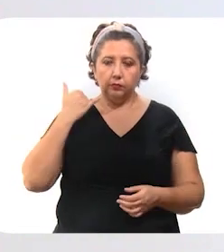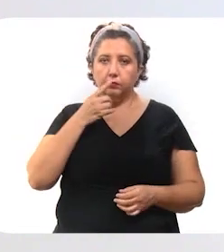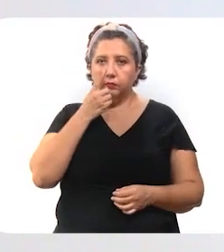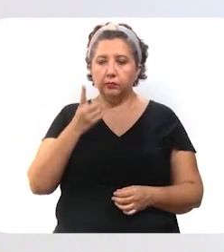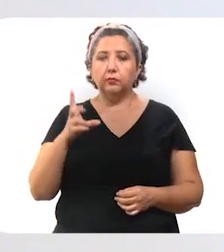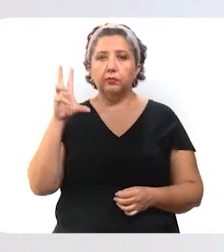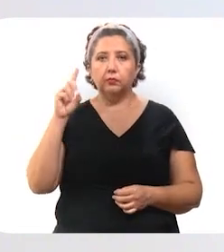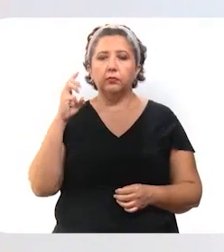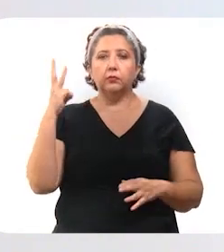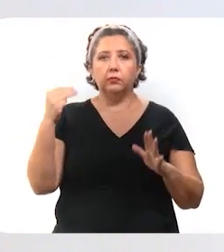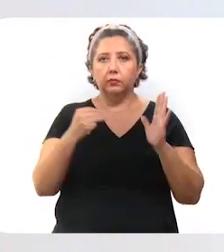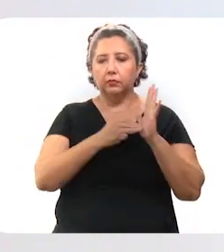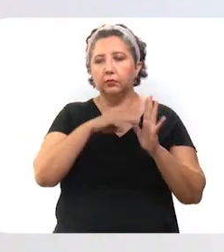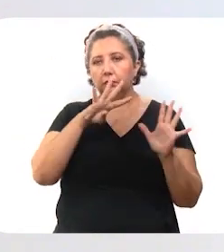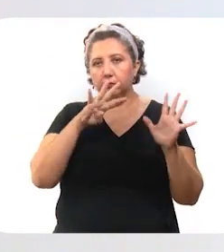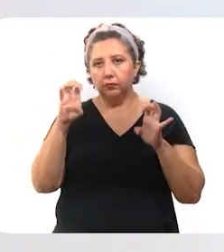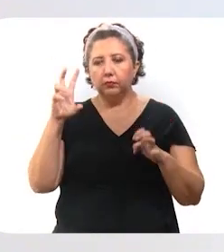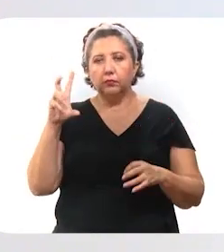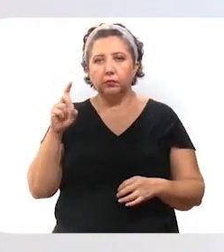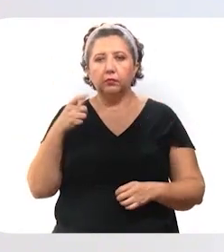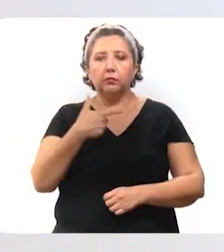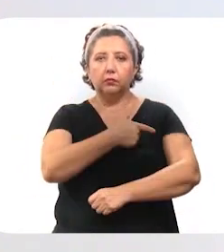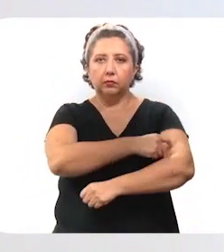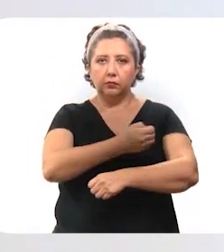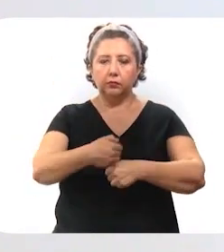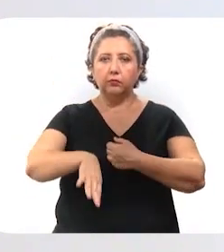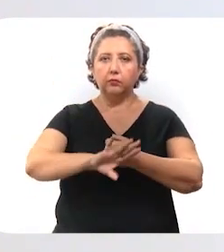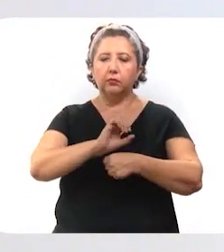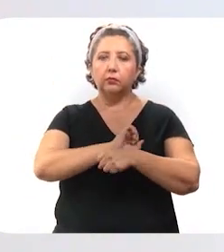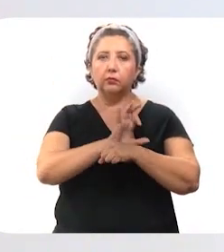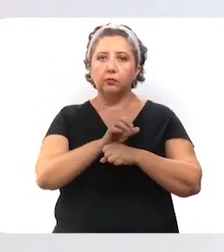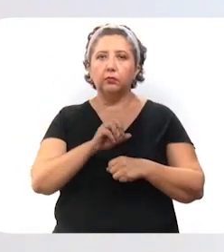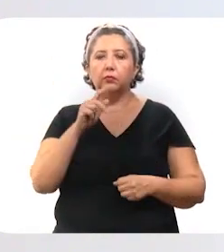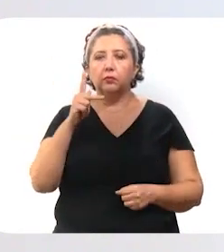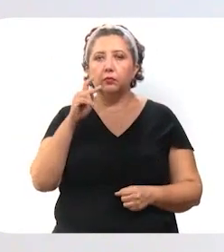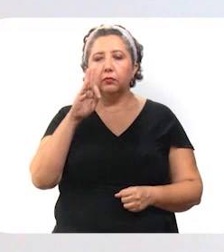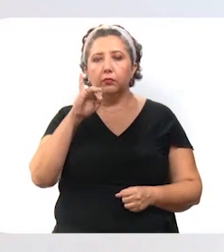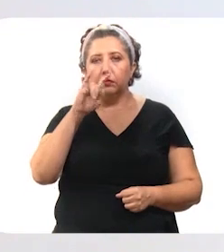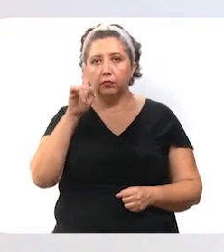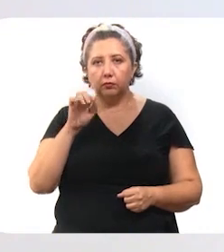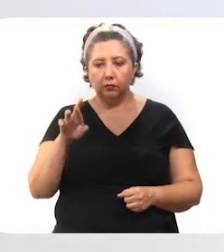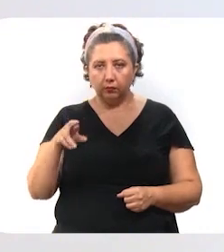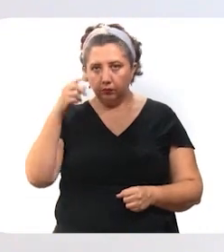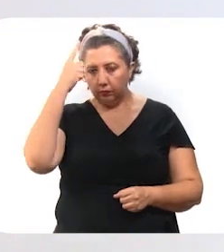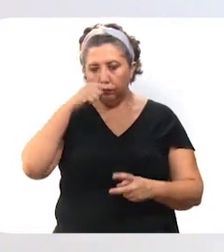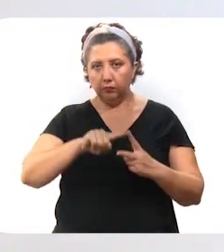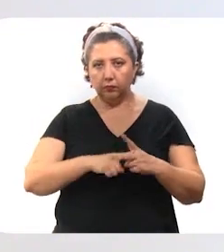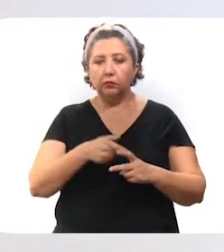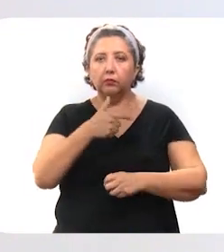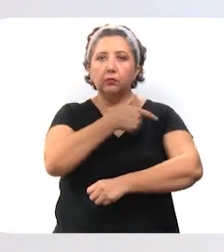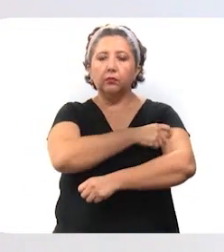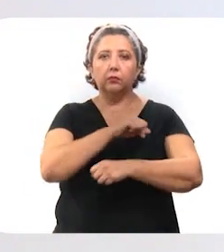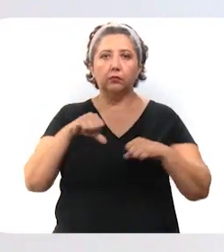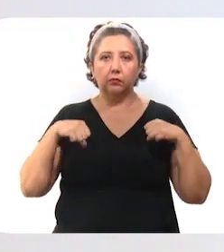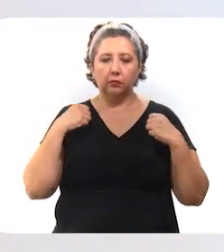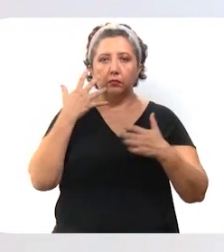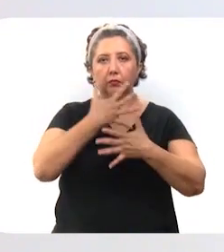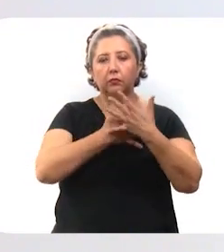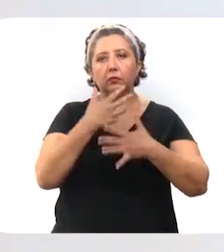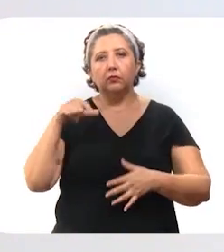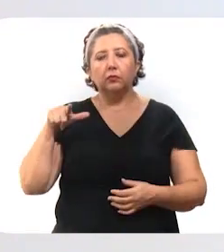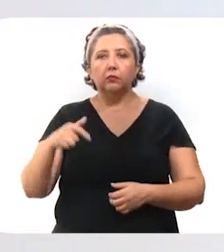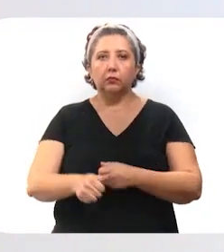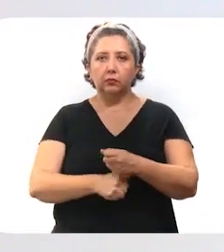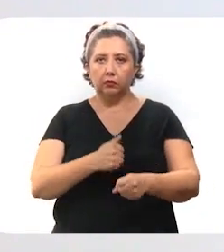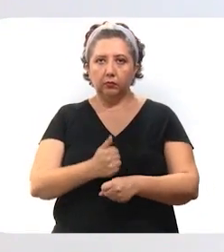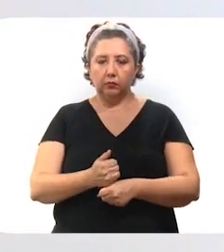nuevo cargamento de 33,930 vacunas contra el coronavirus de la farmacéutica de Pfizer para iniciar la vacunación de adolescentes de 15 a